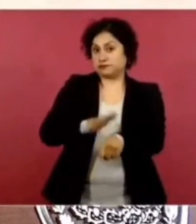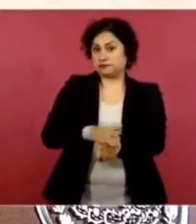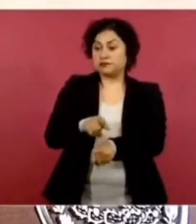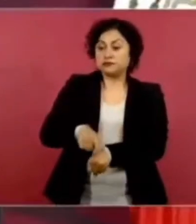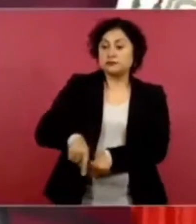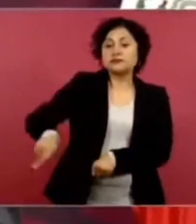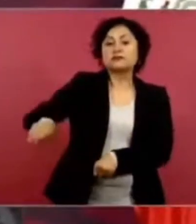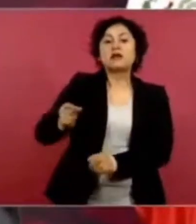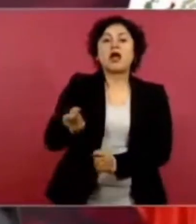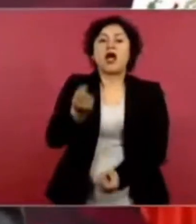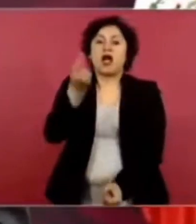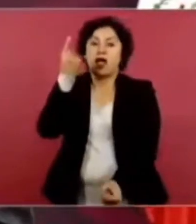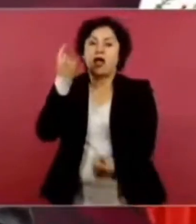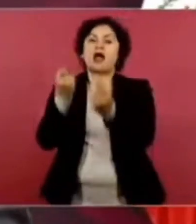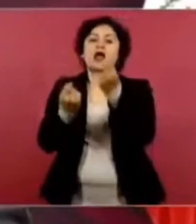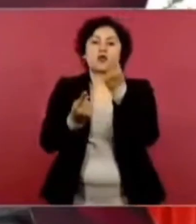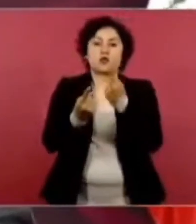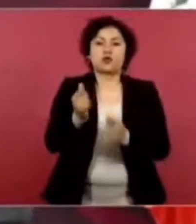politiquería,